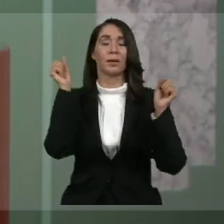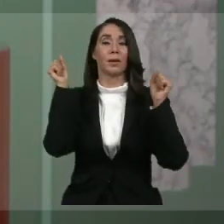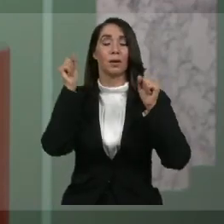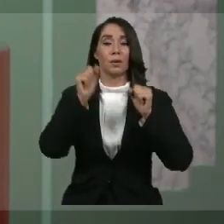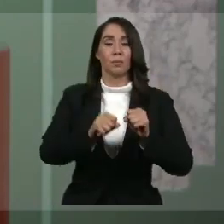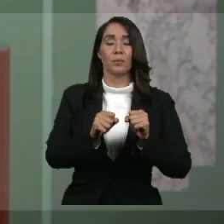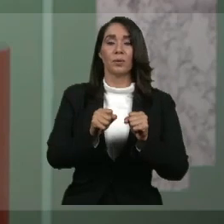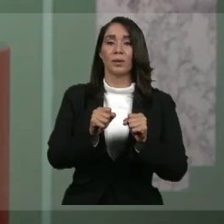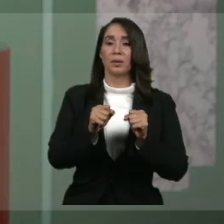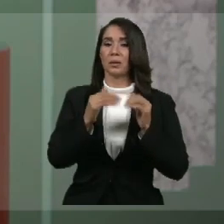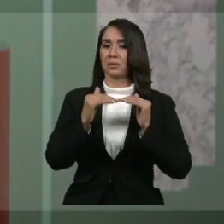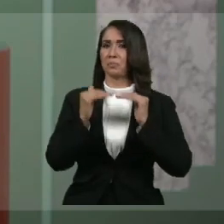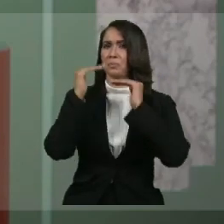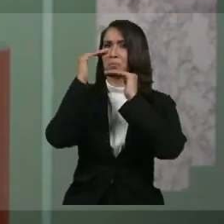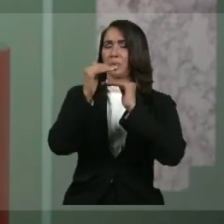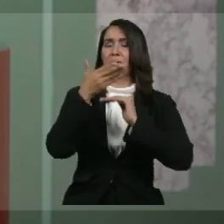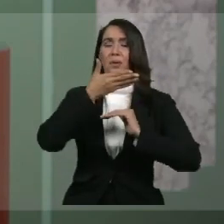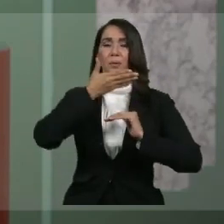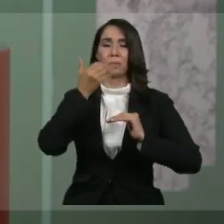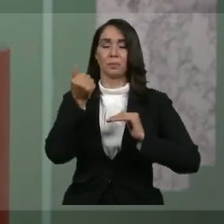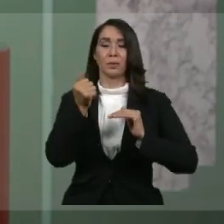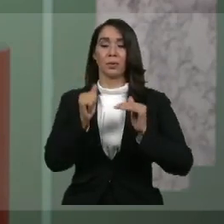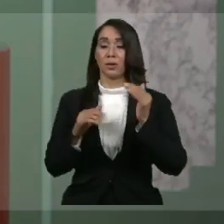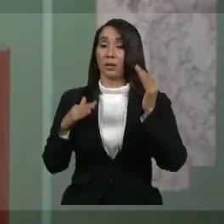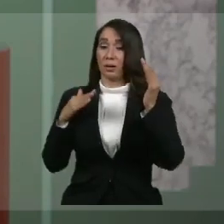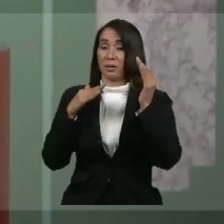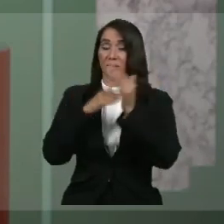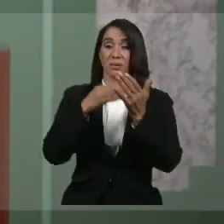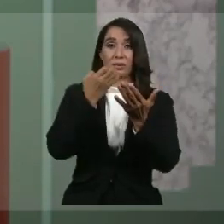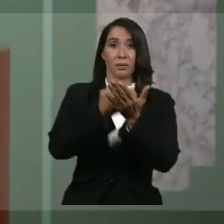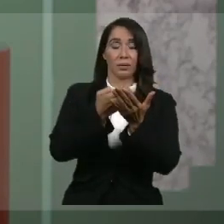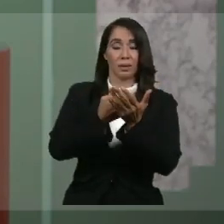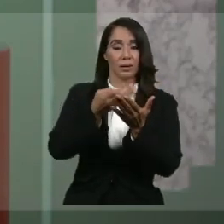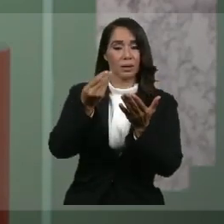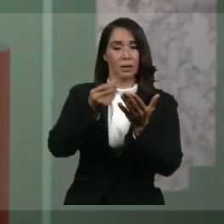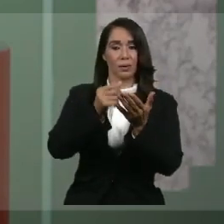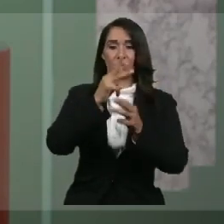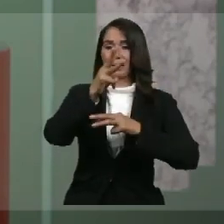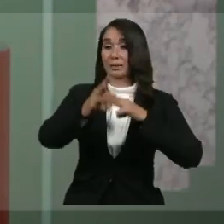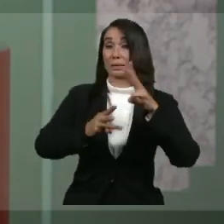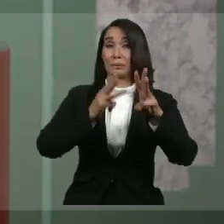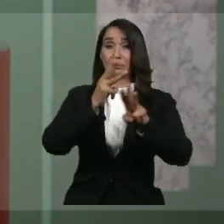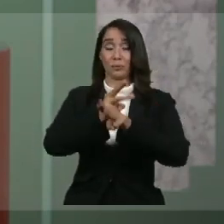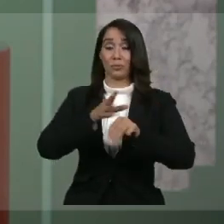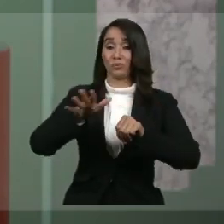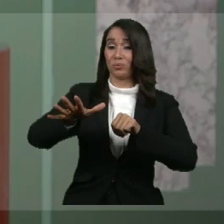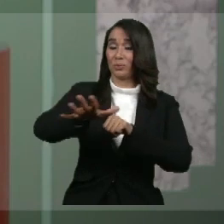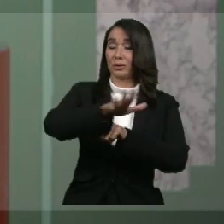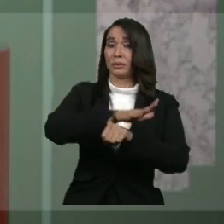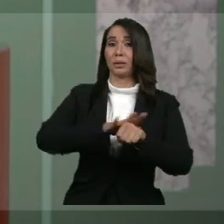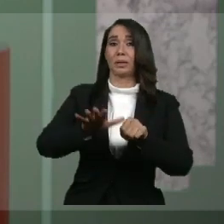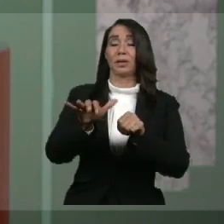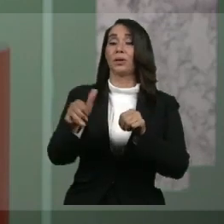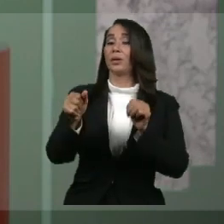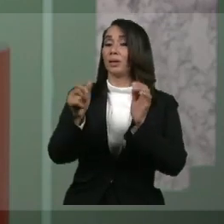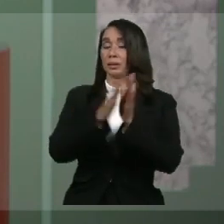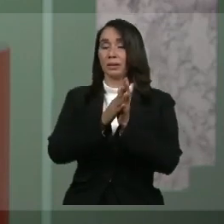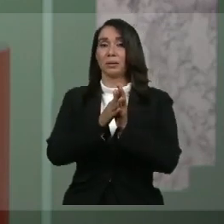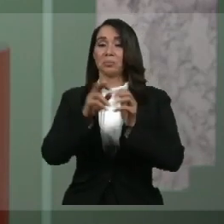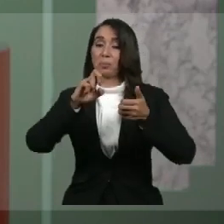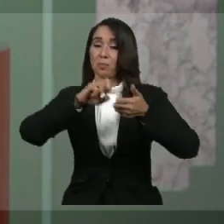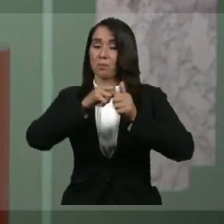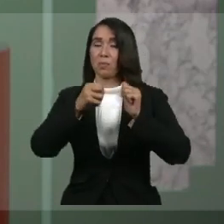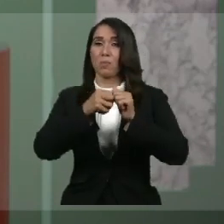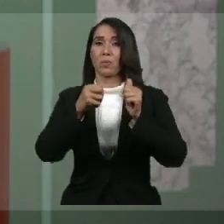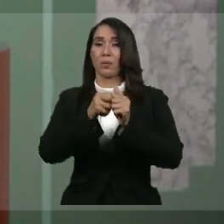de la mejor manera posible la crisis económica que el mundo en su totalidad está sufriendo a causa